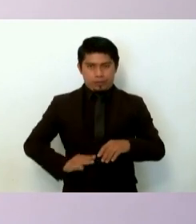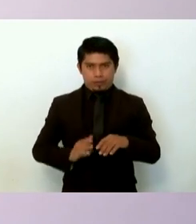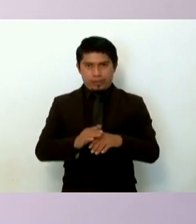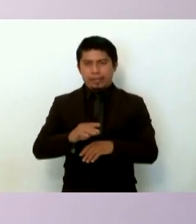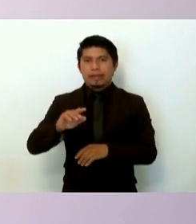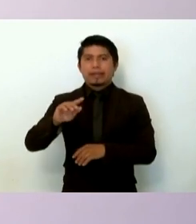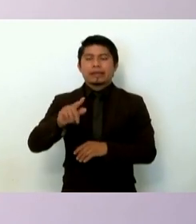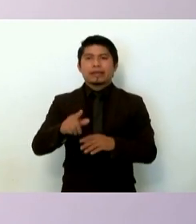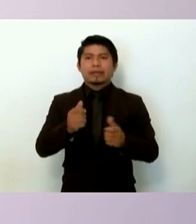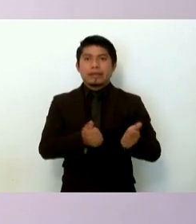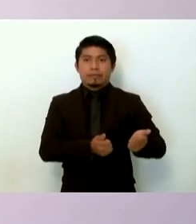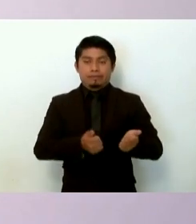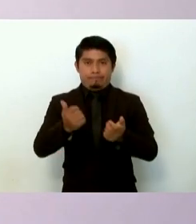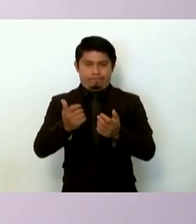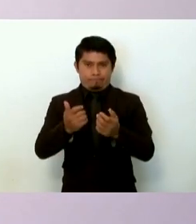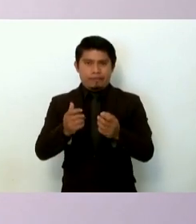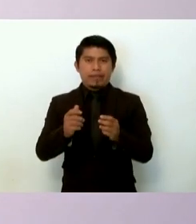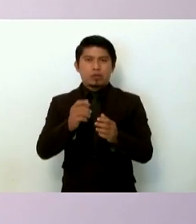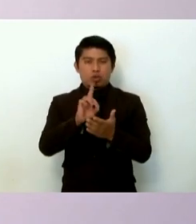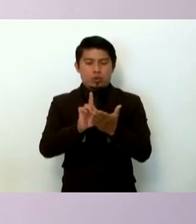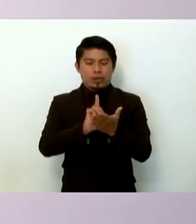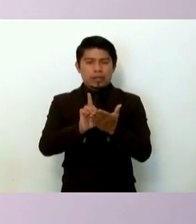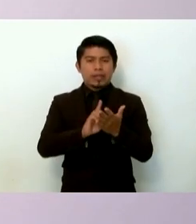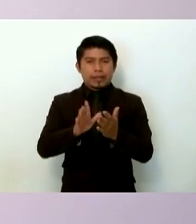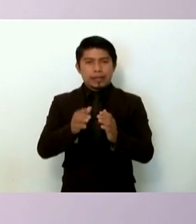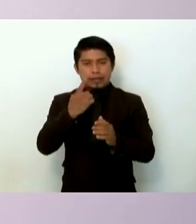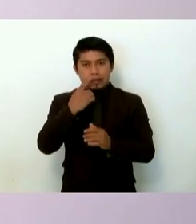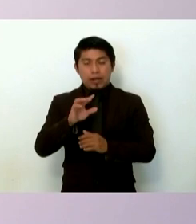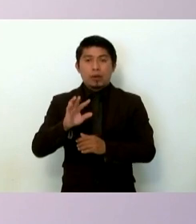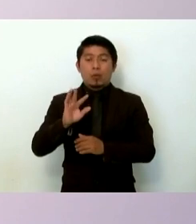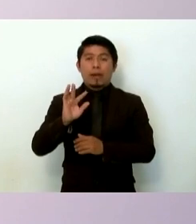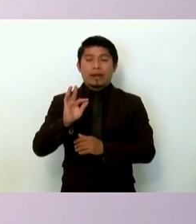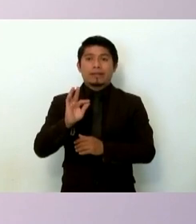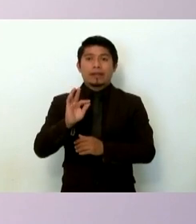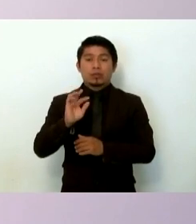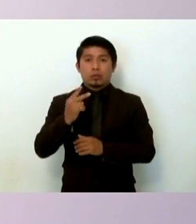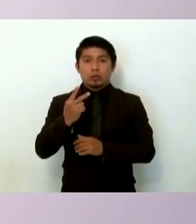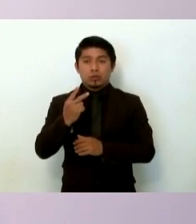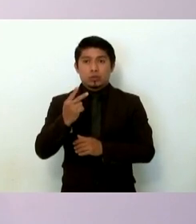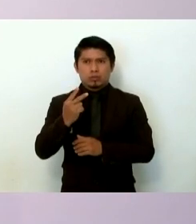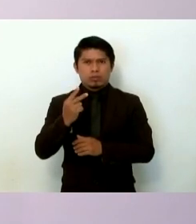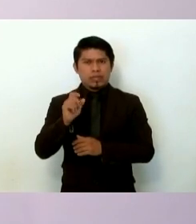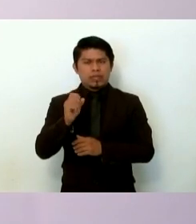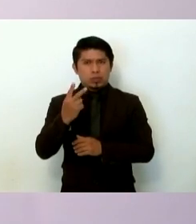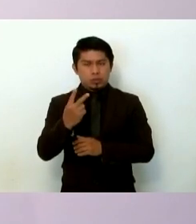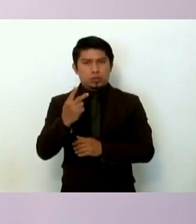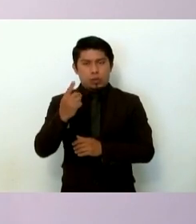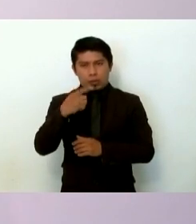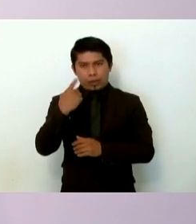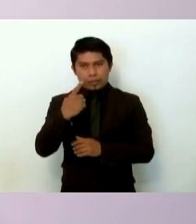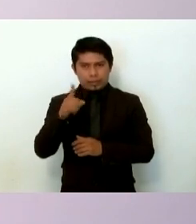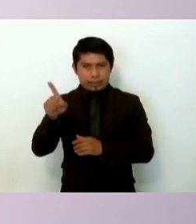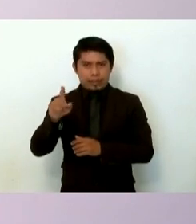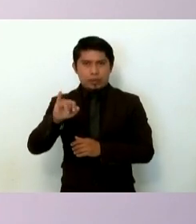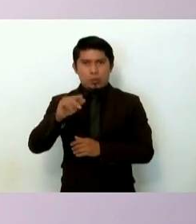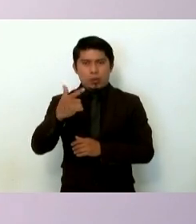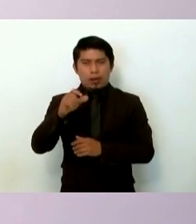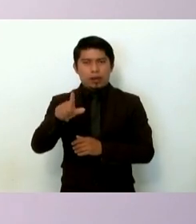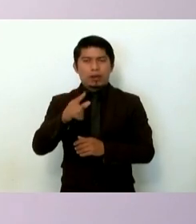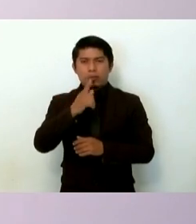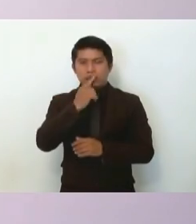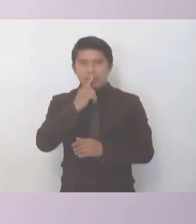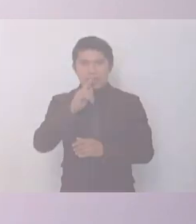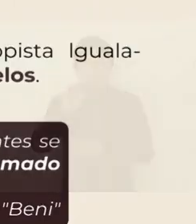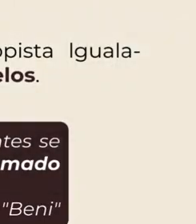trasiego de drogas hay que señalar que a las 22.40 horas de esa noche en Iguala la policía